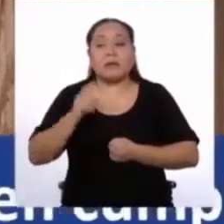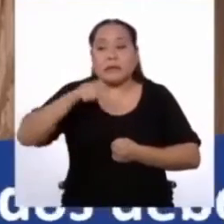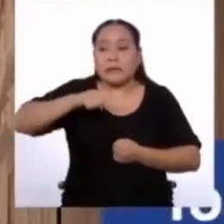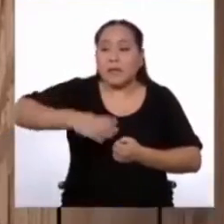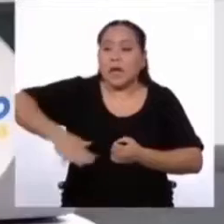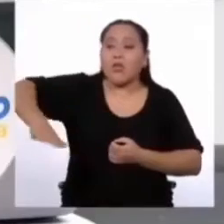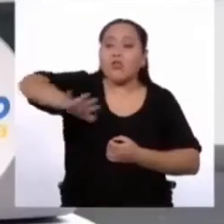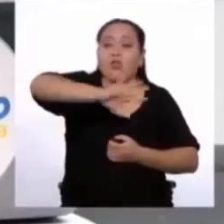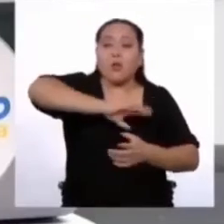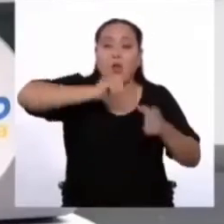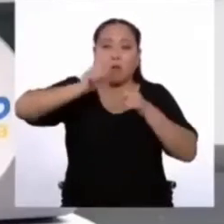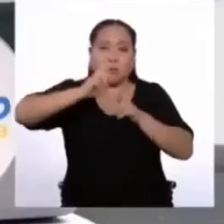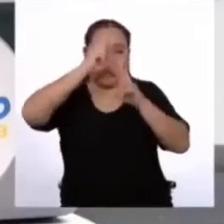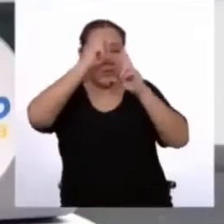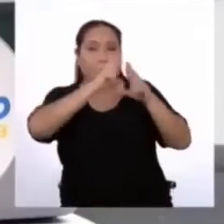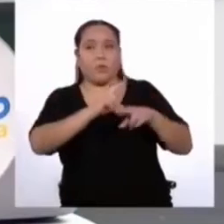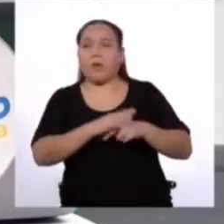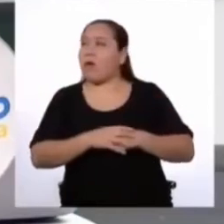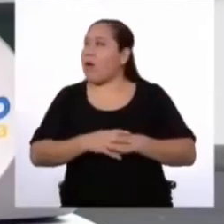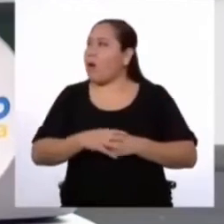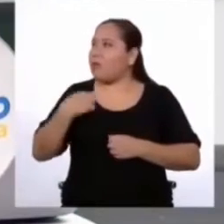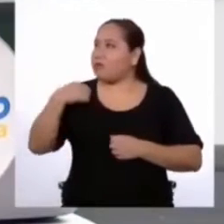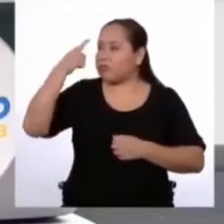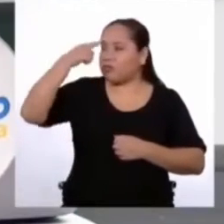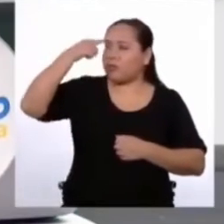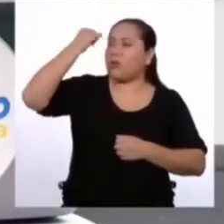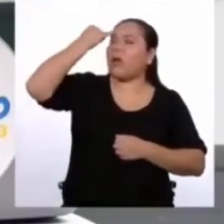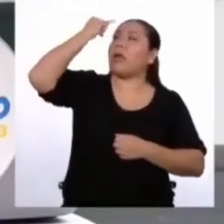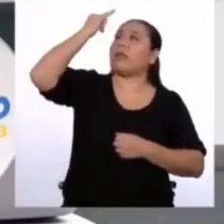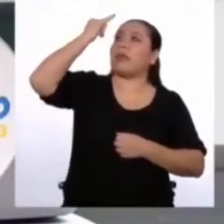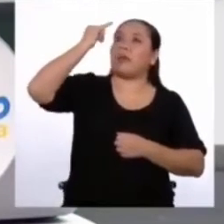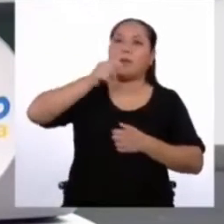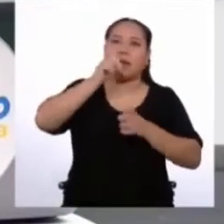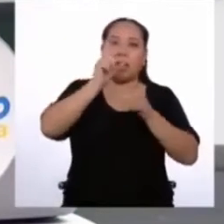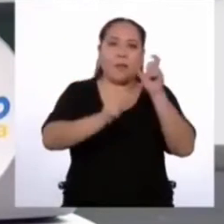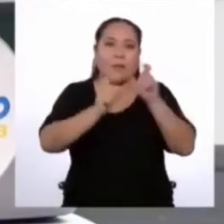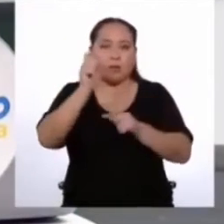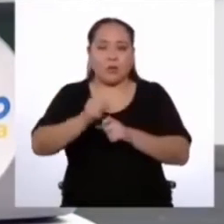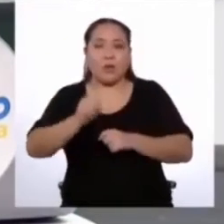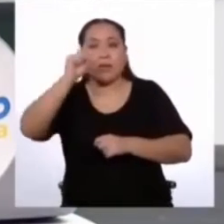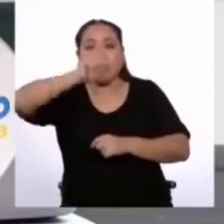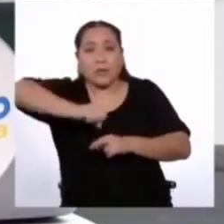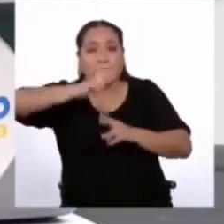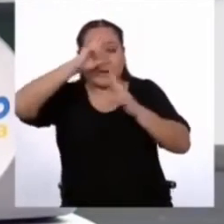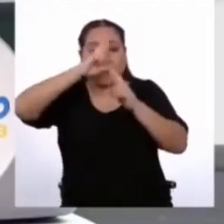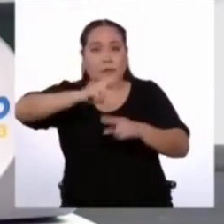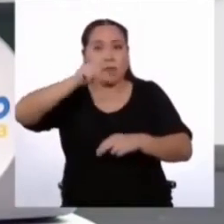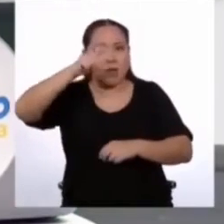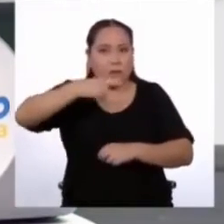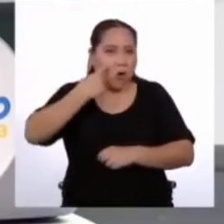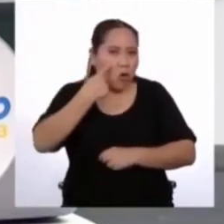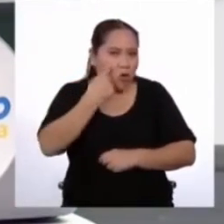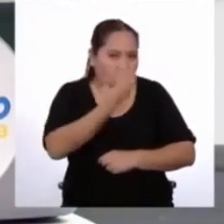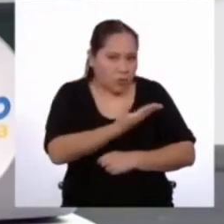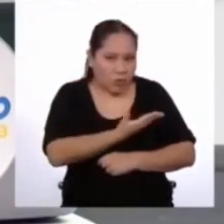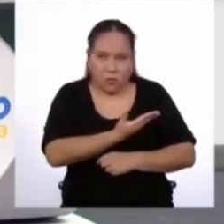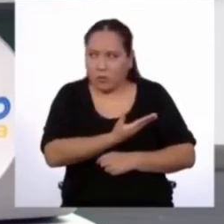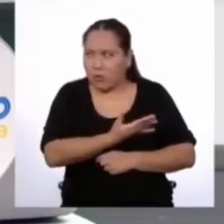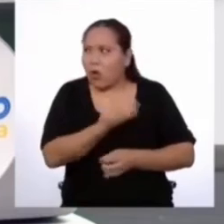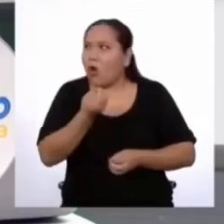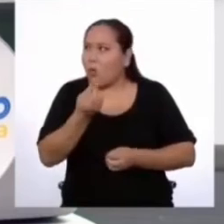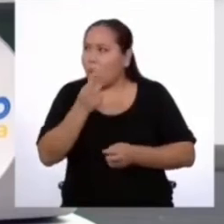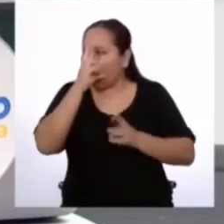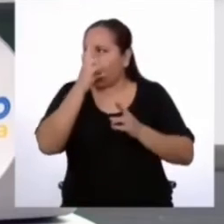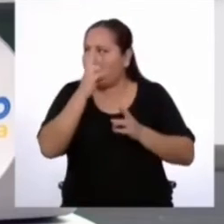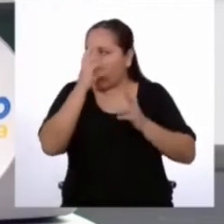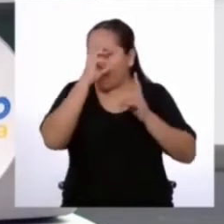cumplirlo. Se me acaba de ocurrir una cosa. Para que las personas lo cumplan, deben conocerlo, ¿no? Porque ni modo que van